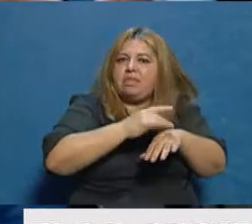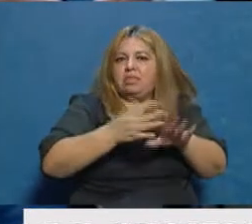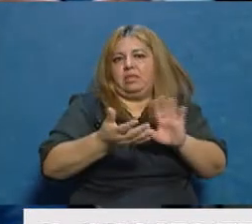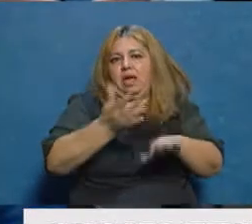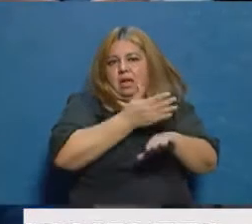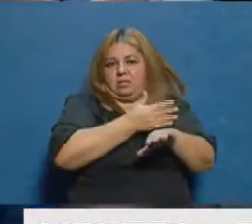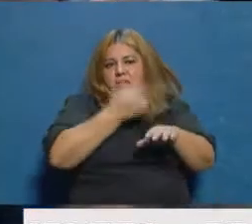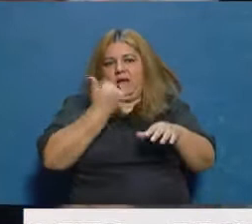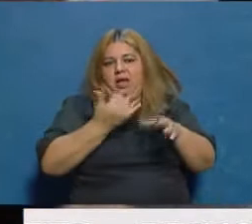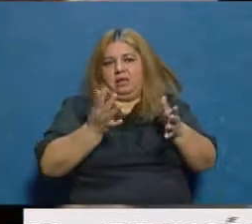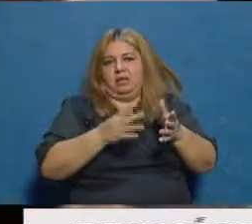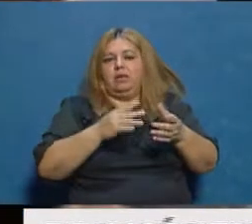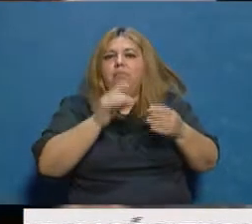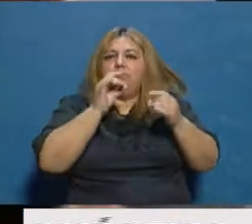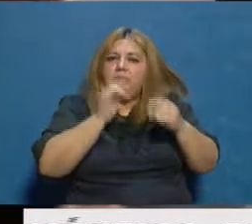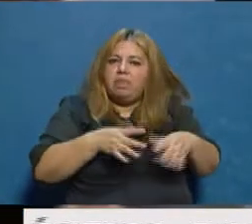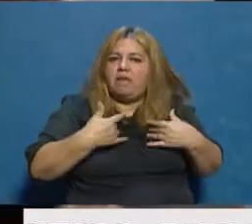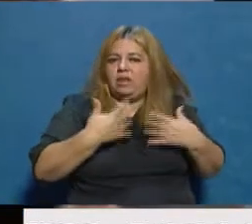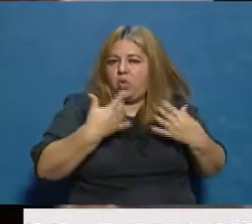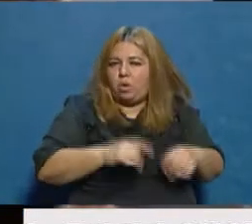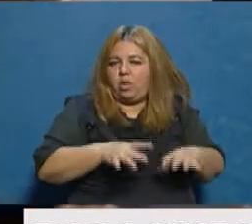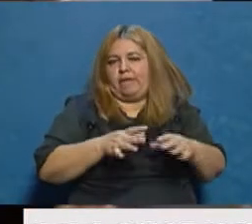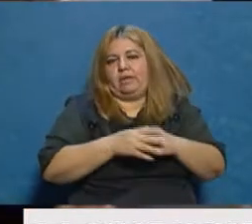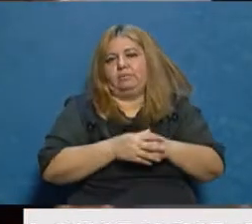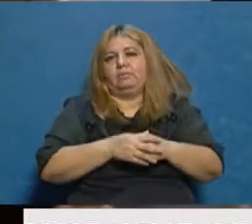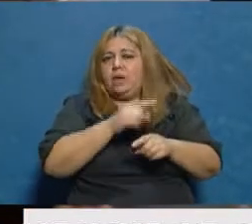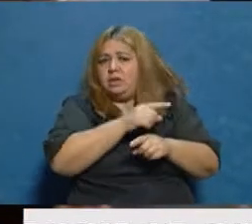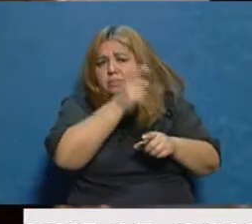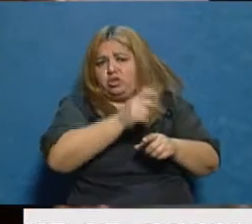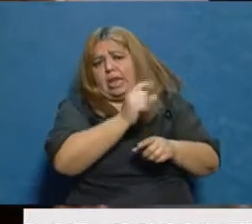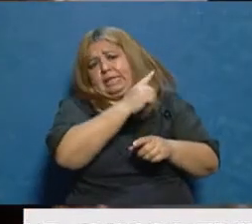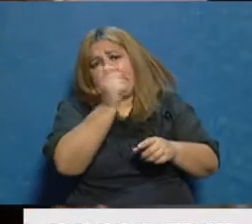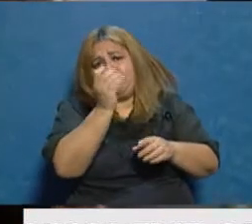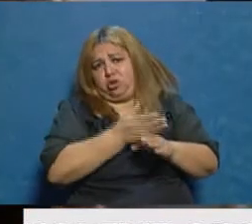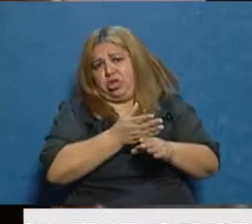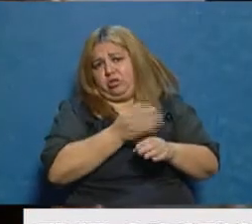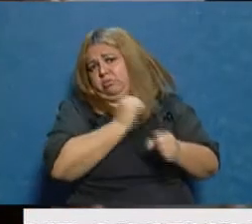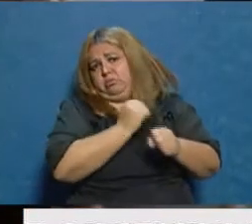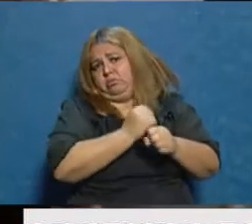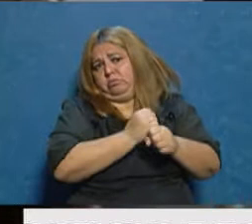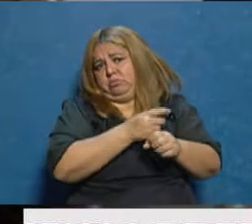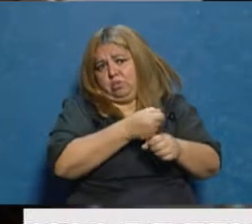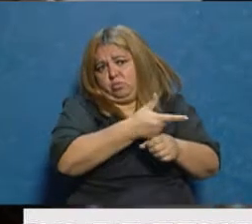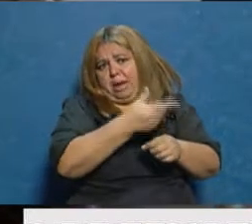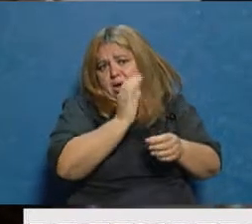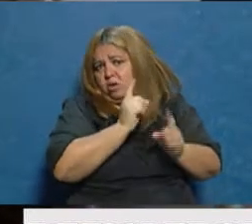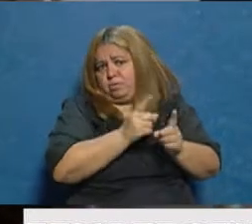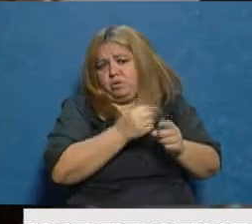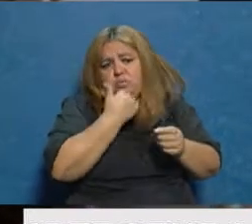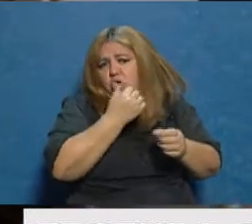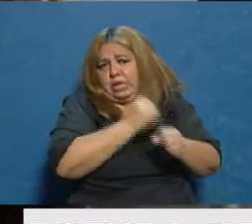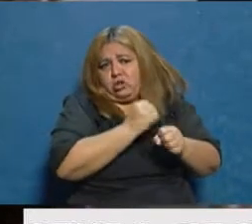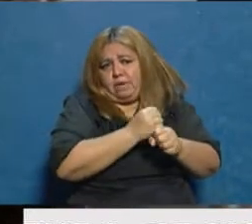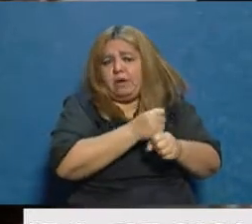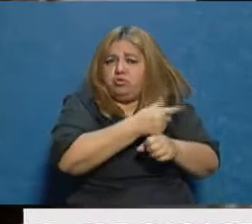pandemia. Esas personas van a seguir cobrando el 100% de su sueldo pese a que no estén trabajando. Si te parece Dani,